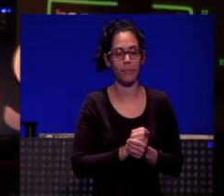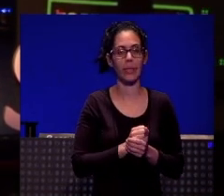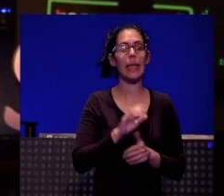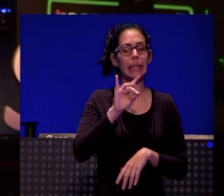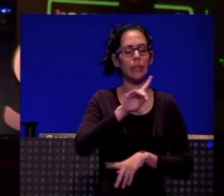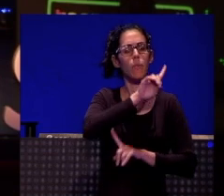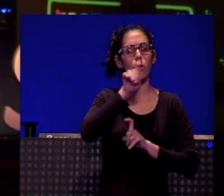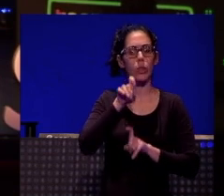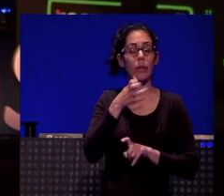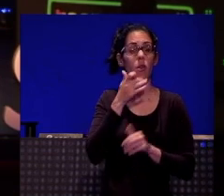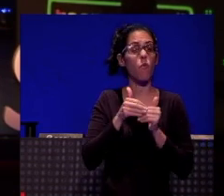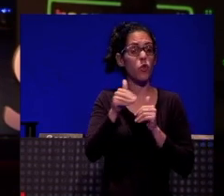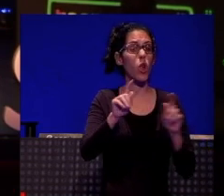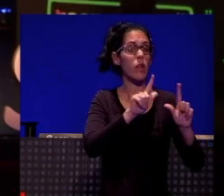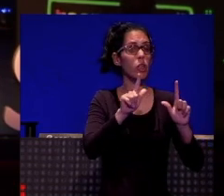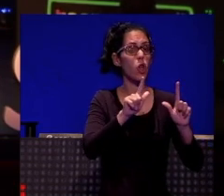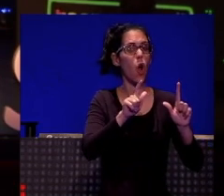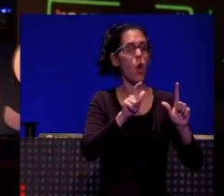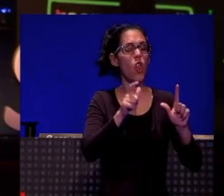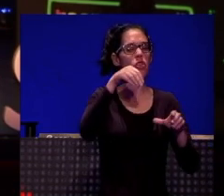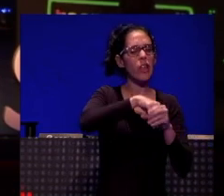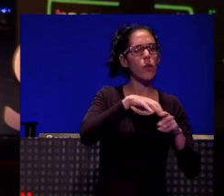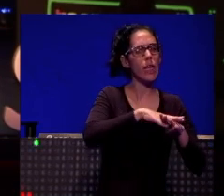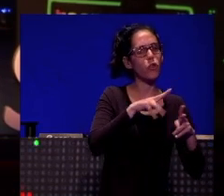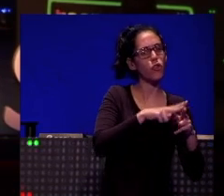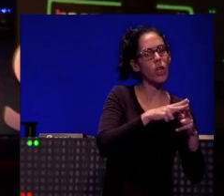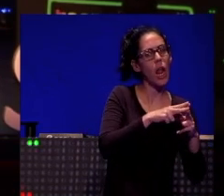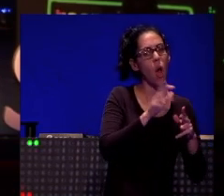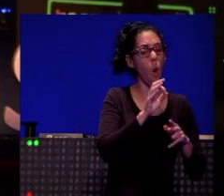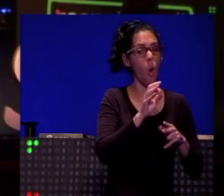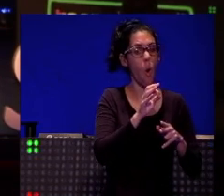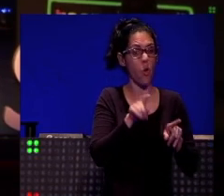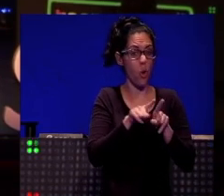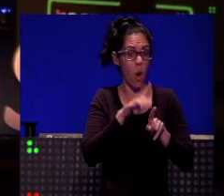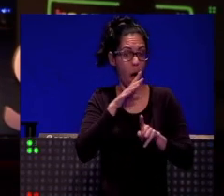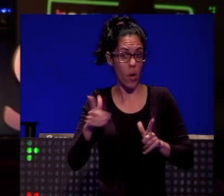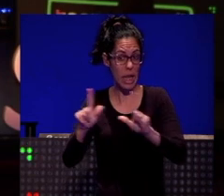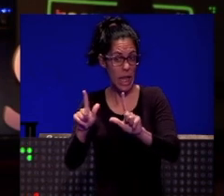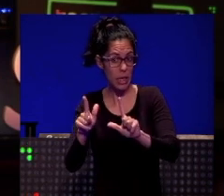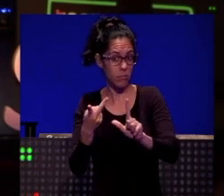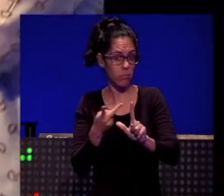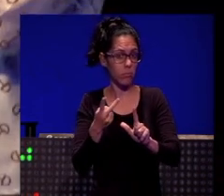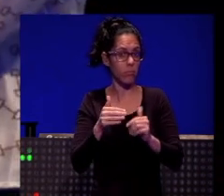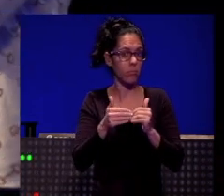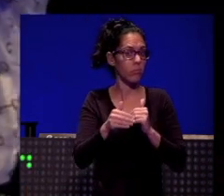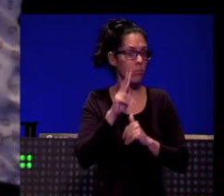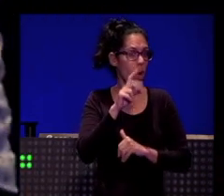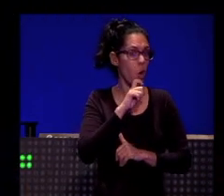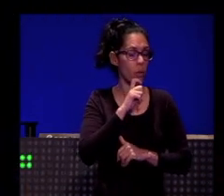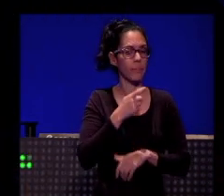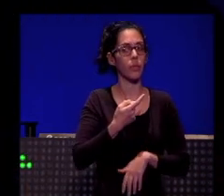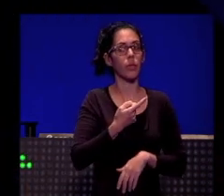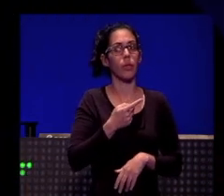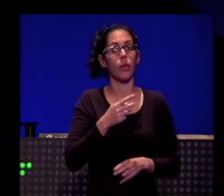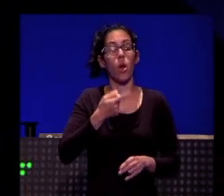si veis el futuro de la televisión más en las redes sociales que en el propio concepto actual. Bueno, vemos que el consumo está cambiando